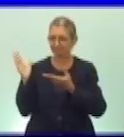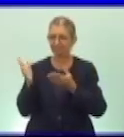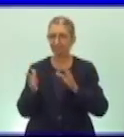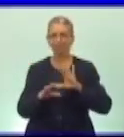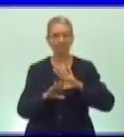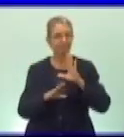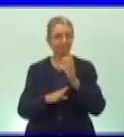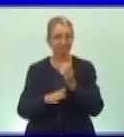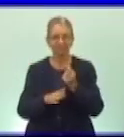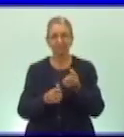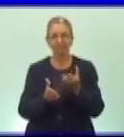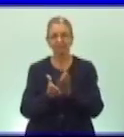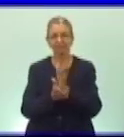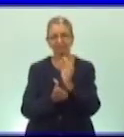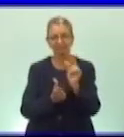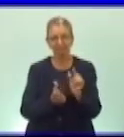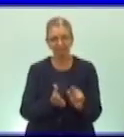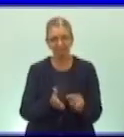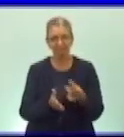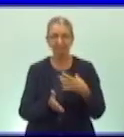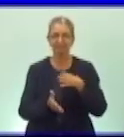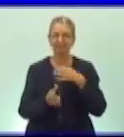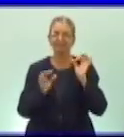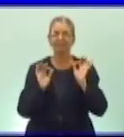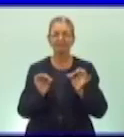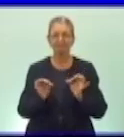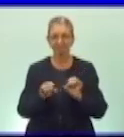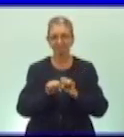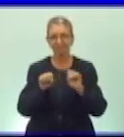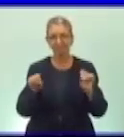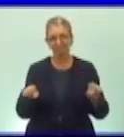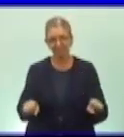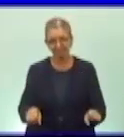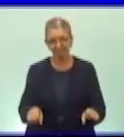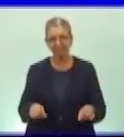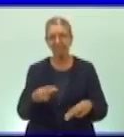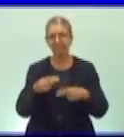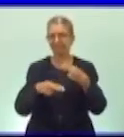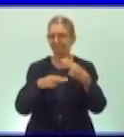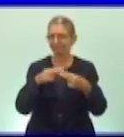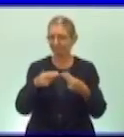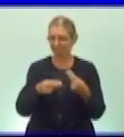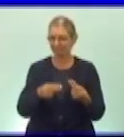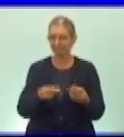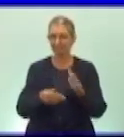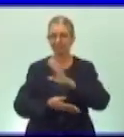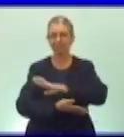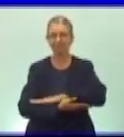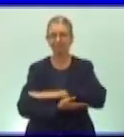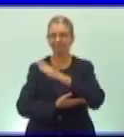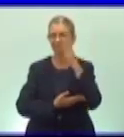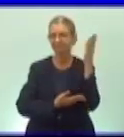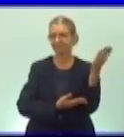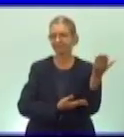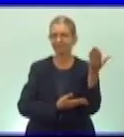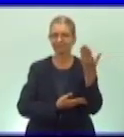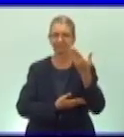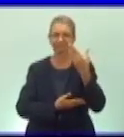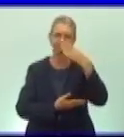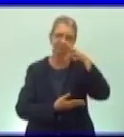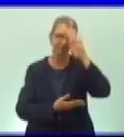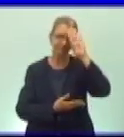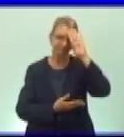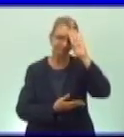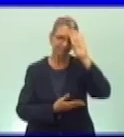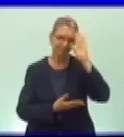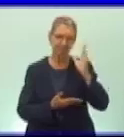todos los escolares ahora tienen las mismas posibilidades para hacerlo en la